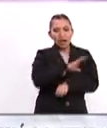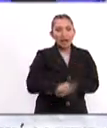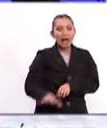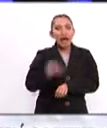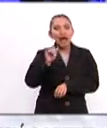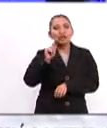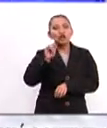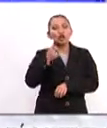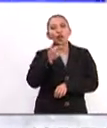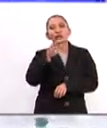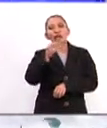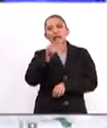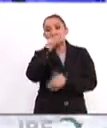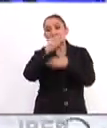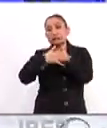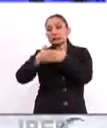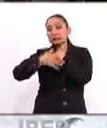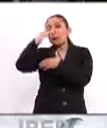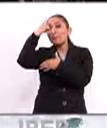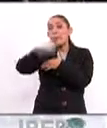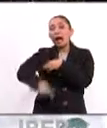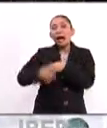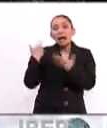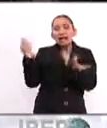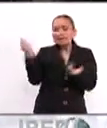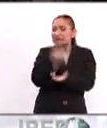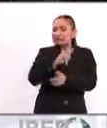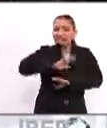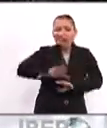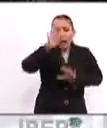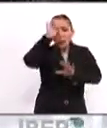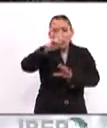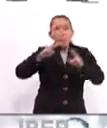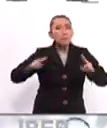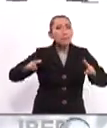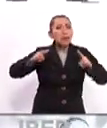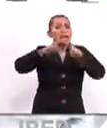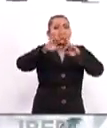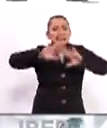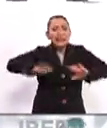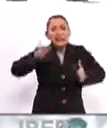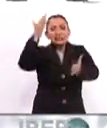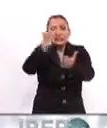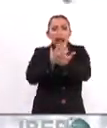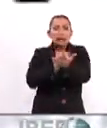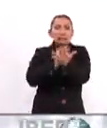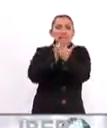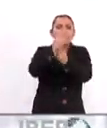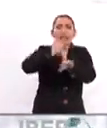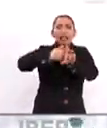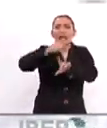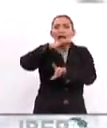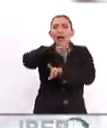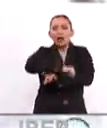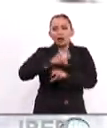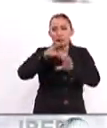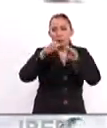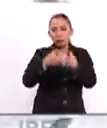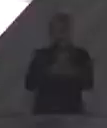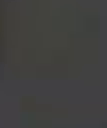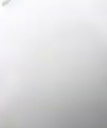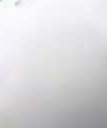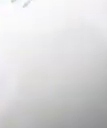ONU, Antonio Guterres, hizo un llamado para aplicar con urgencia el Acuerdo de París y frenar el aumento de la temperatura del planeta.